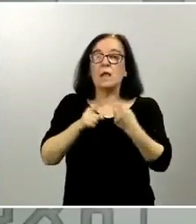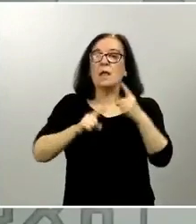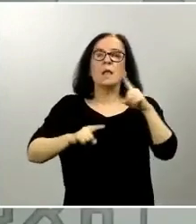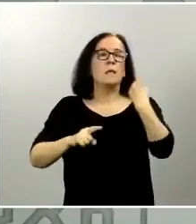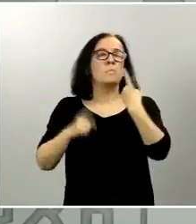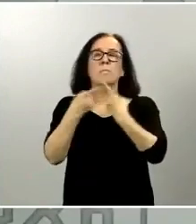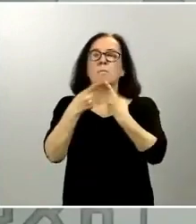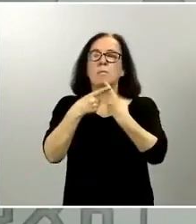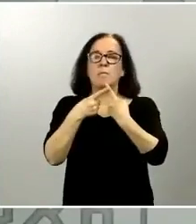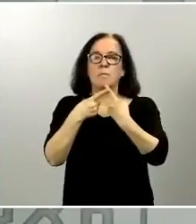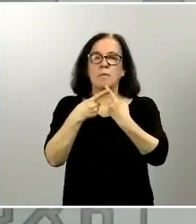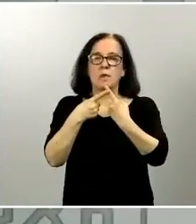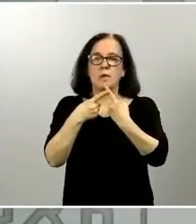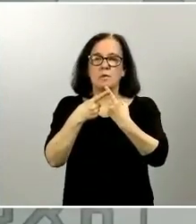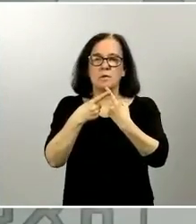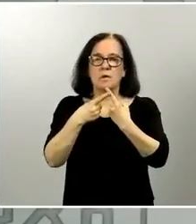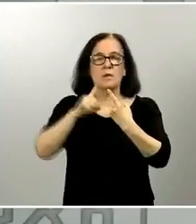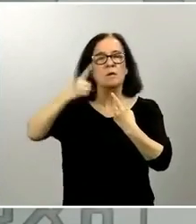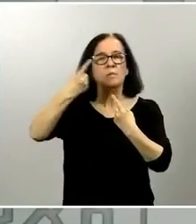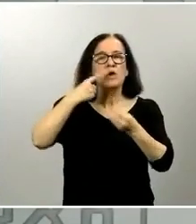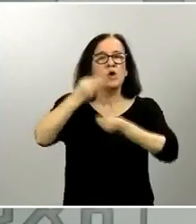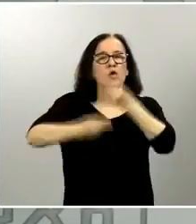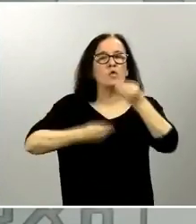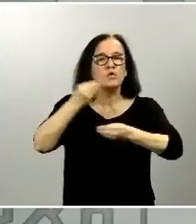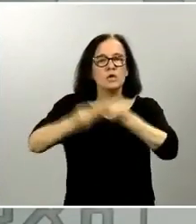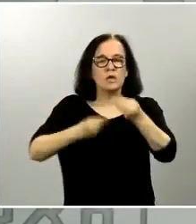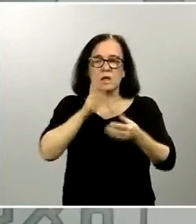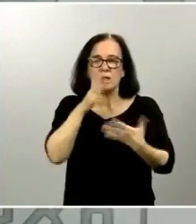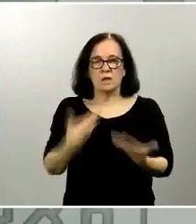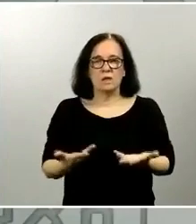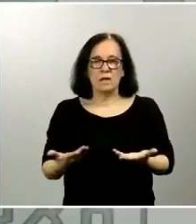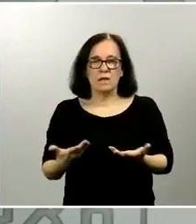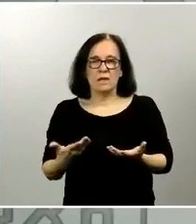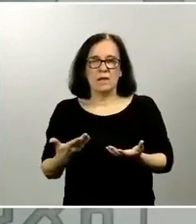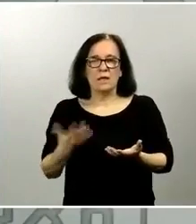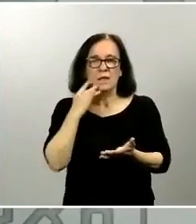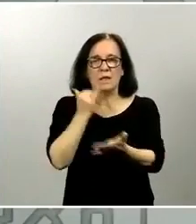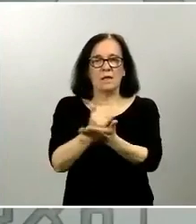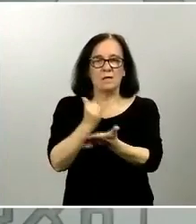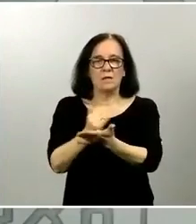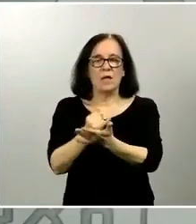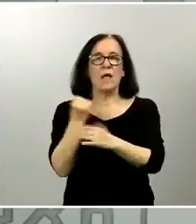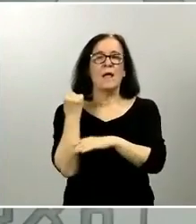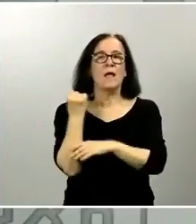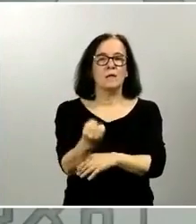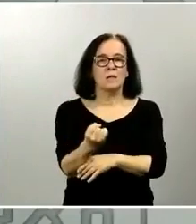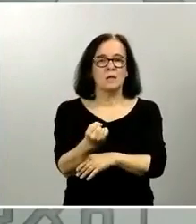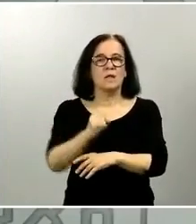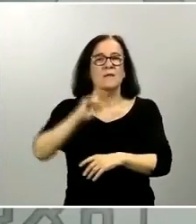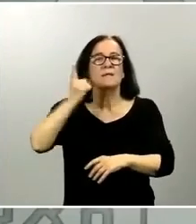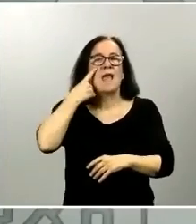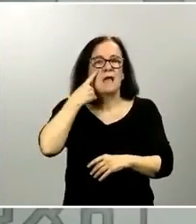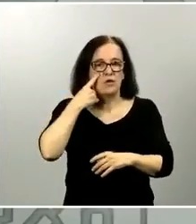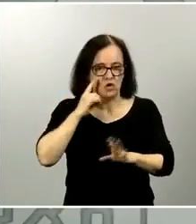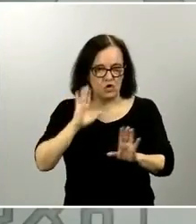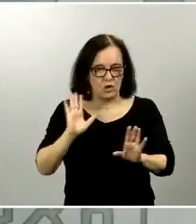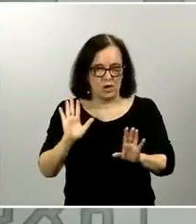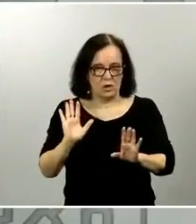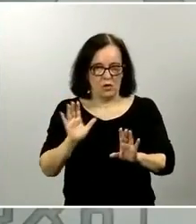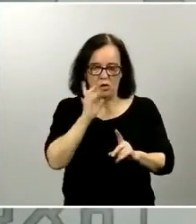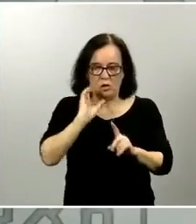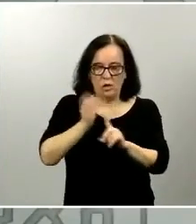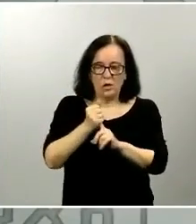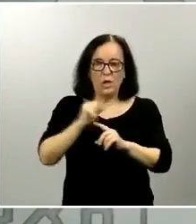la principal utilización que se va a hacer ahora de estos test es en el apoyo diagnóstico especialmente en